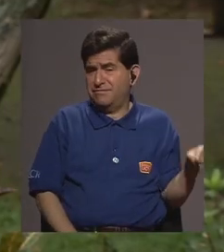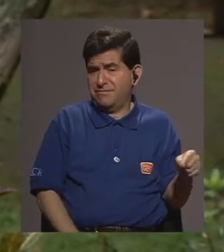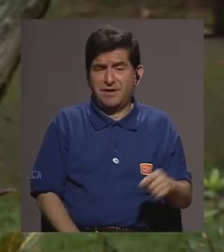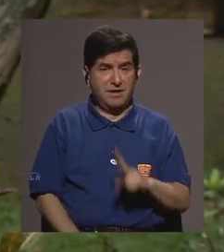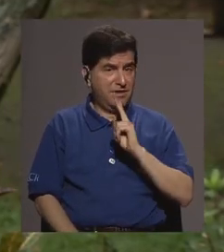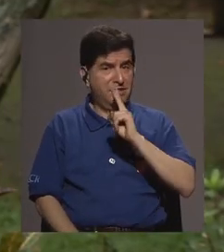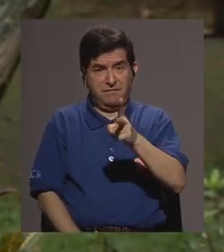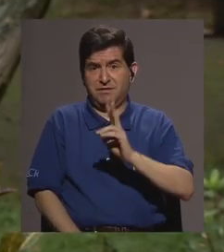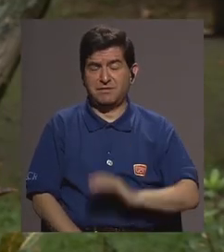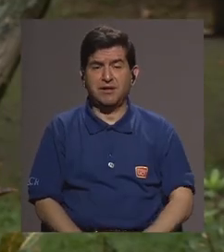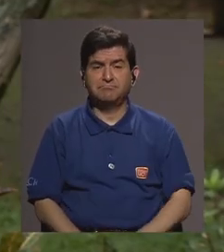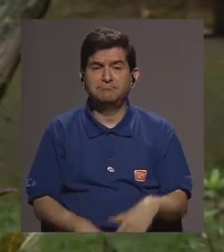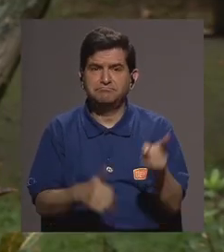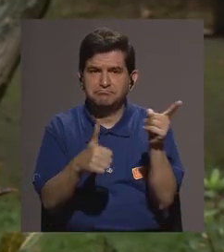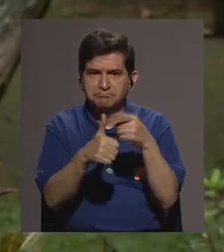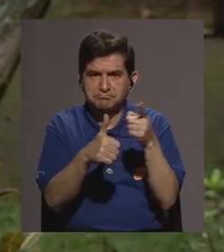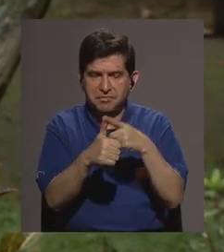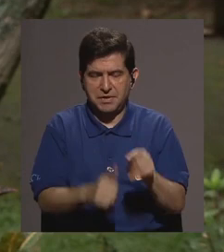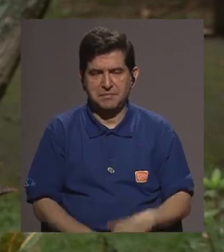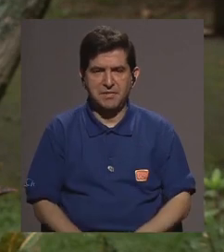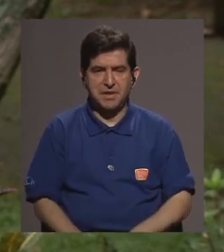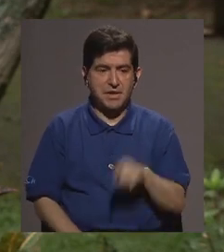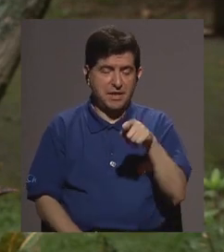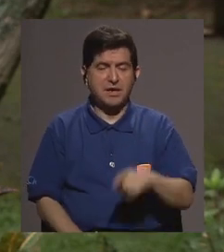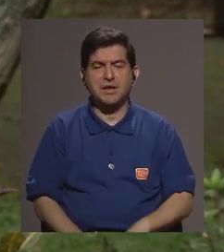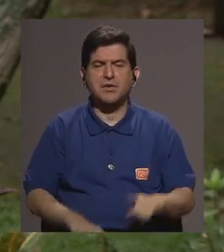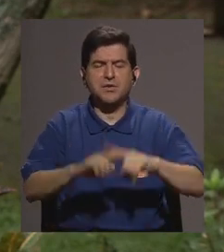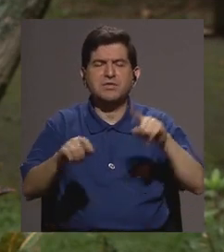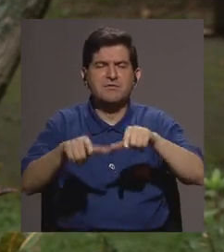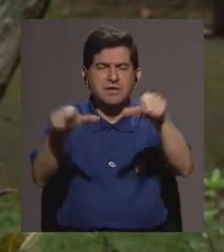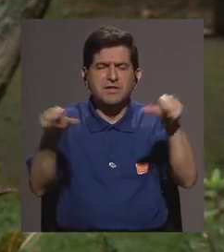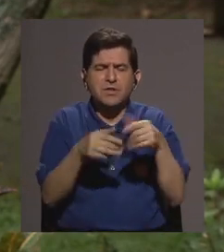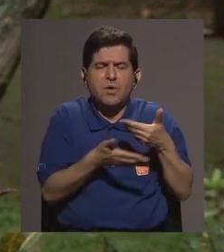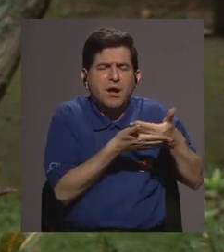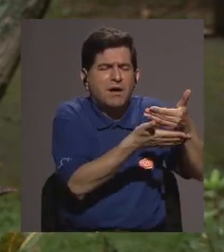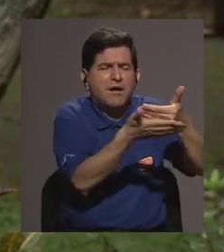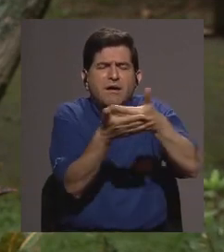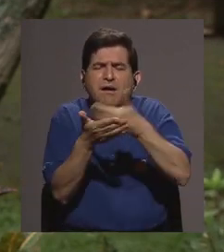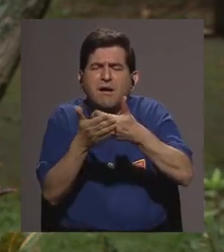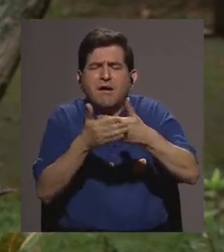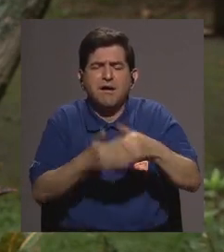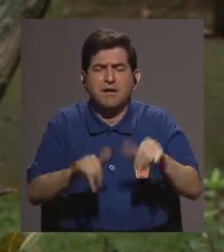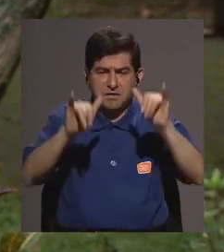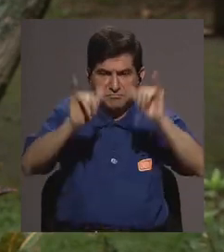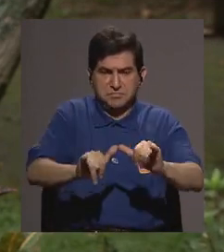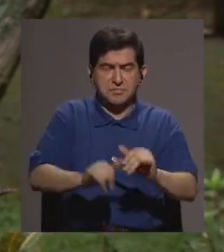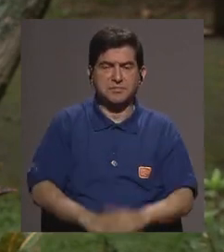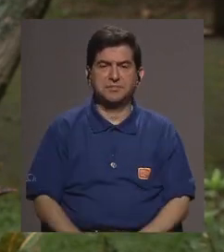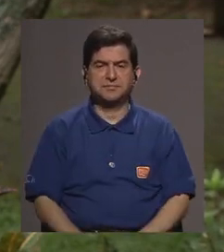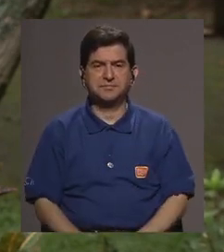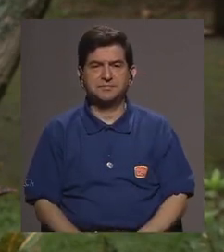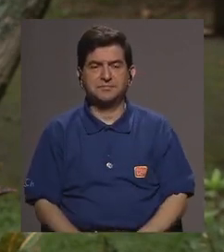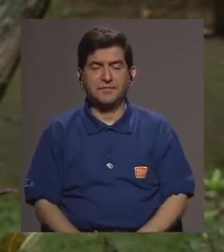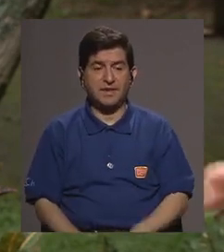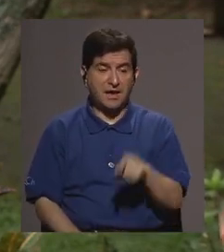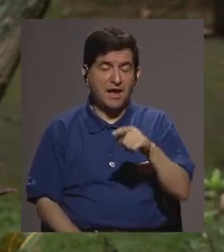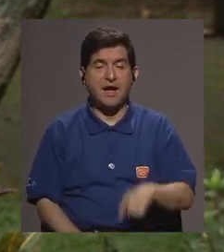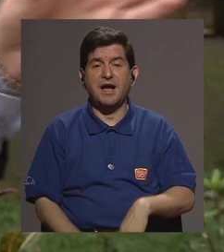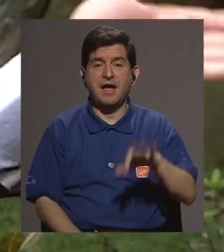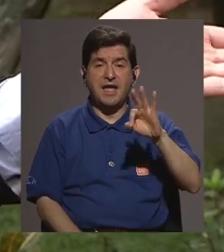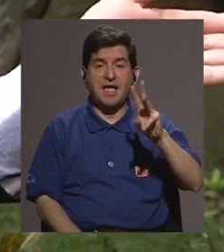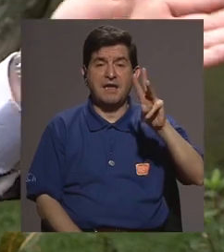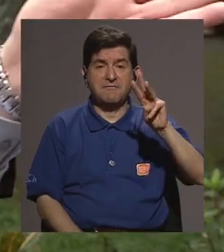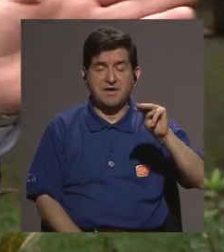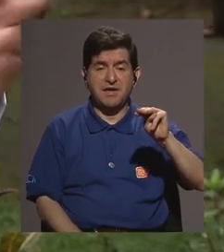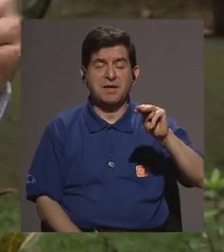y es radical eso es una realidad primero viven en suampos en pantanos la plata del fondo